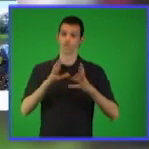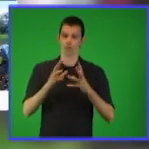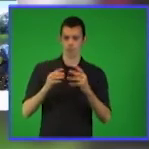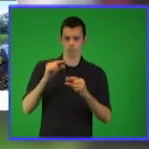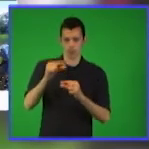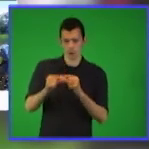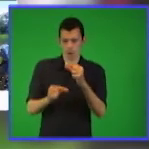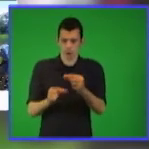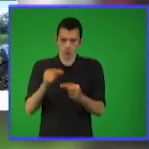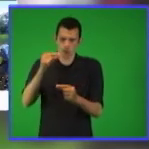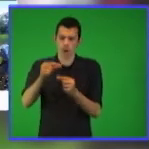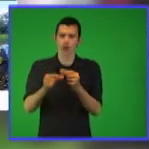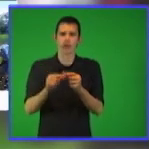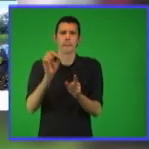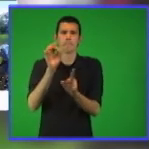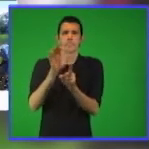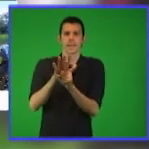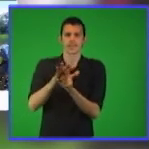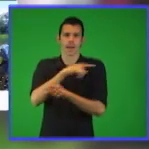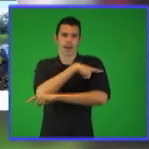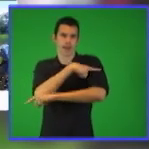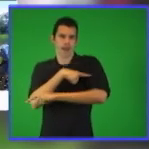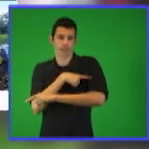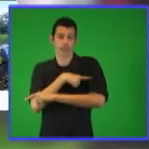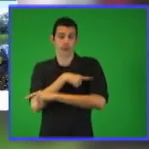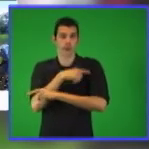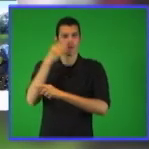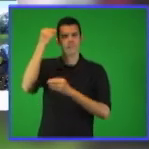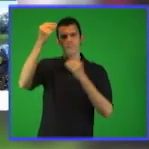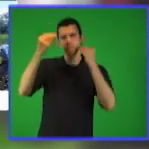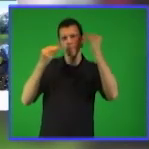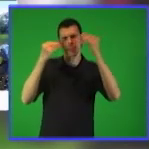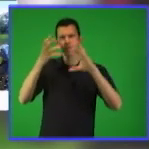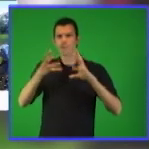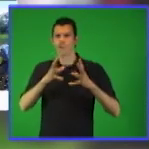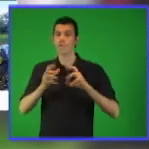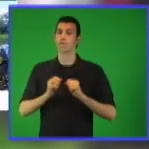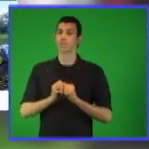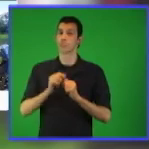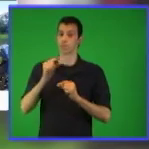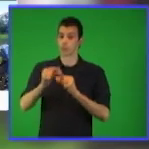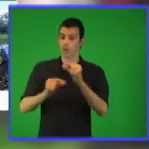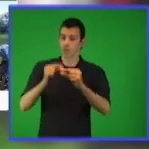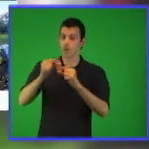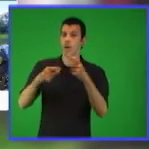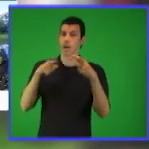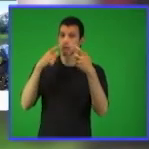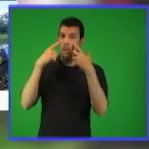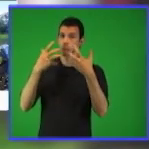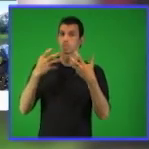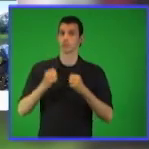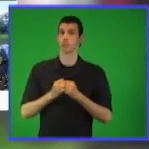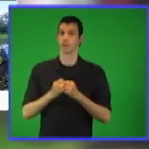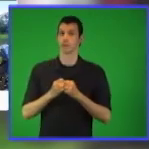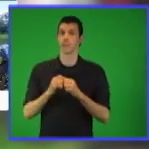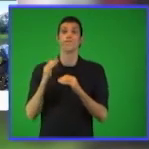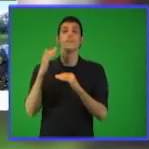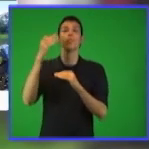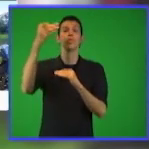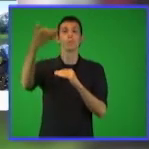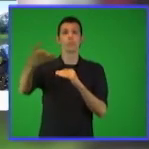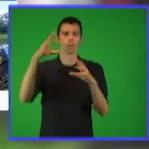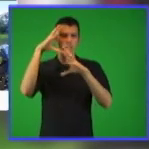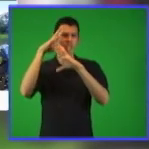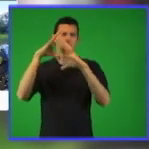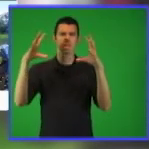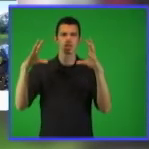pensamiento funcional desde los primeros años y en la escuela primaria es de gran importancia por el papel que tiene en